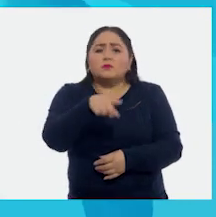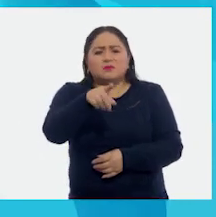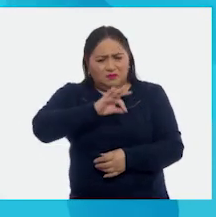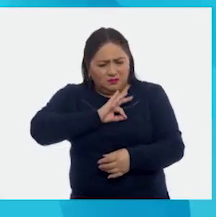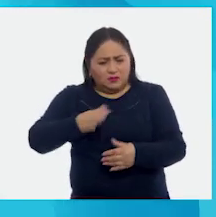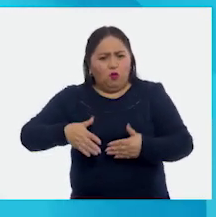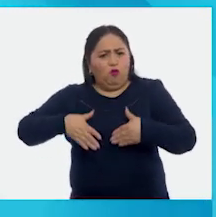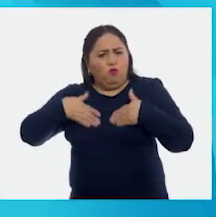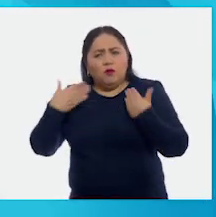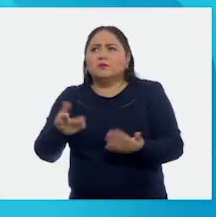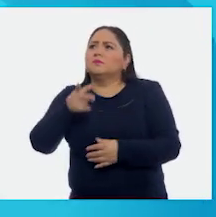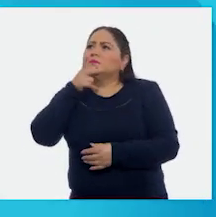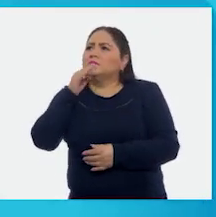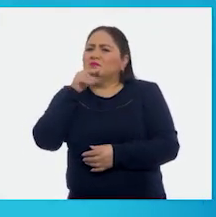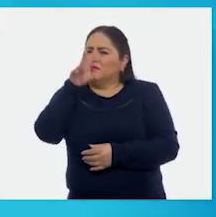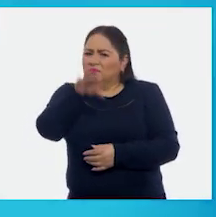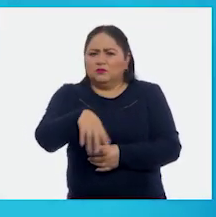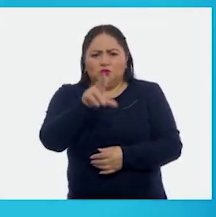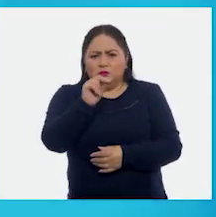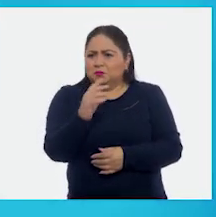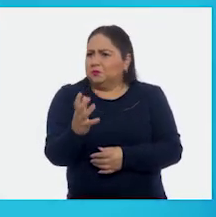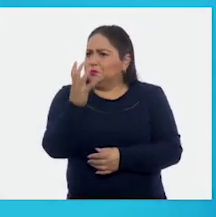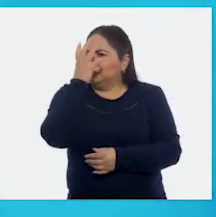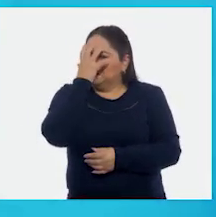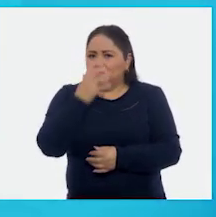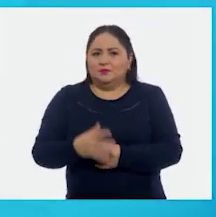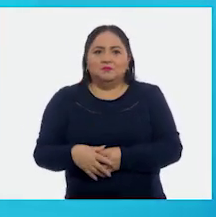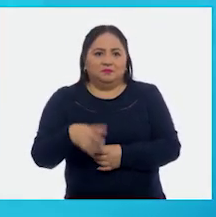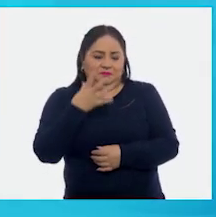confianza de decirlo, que no te dé pena.